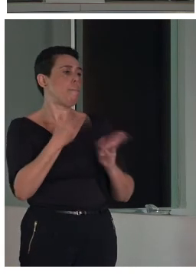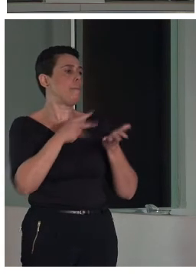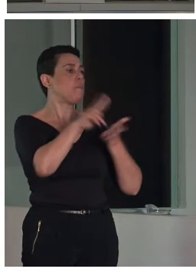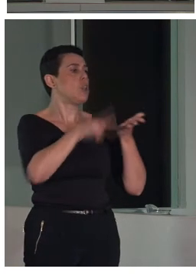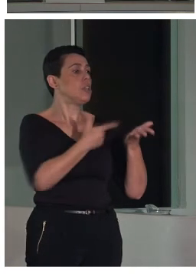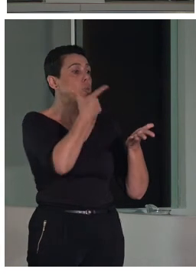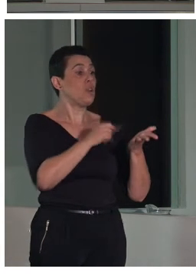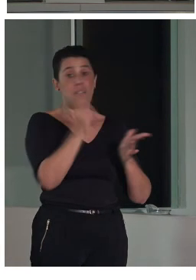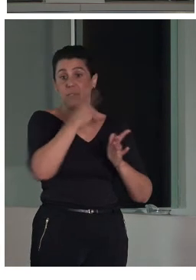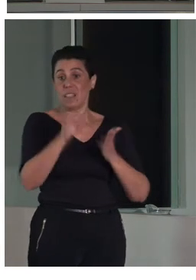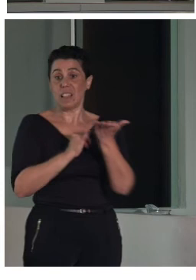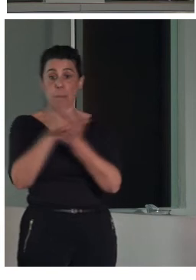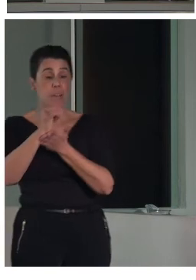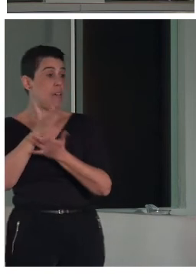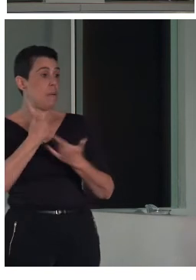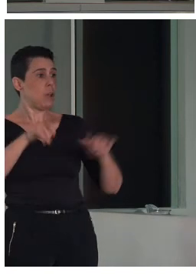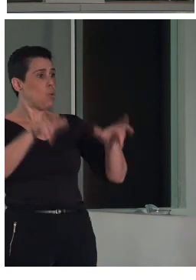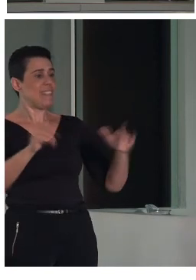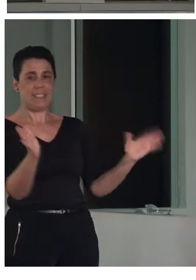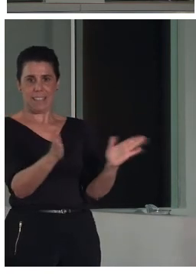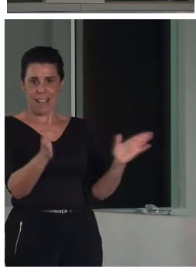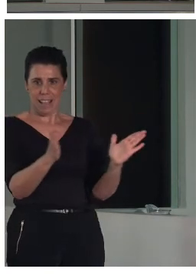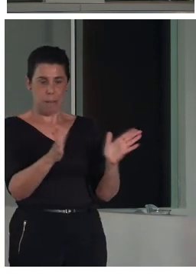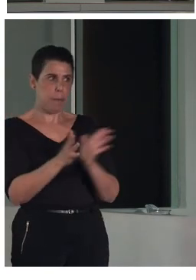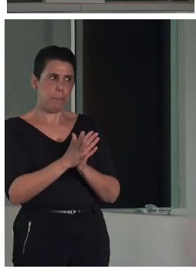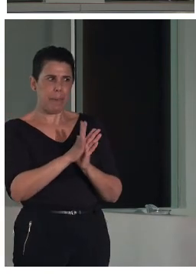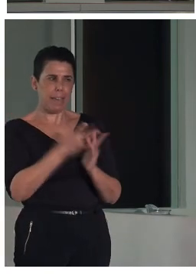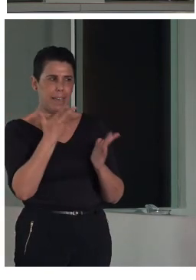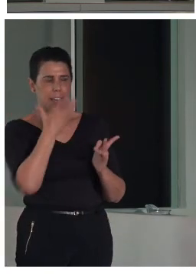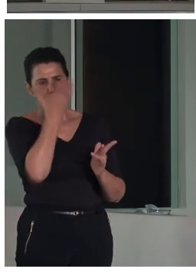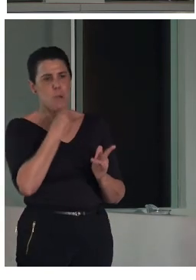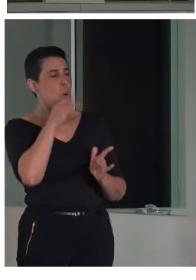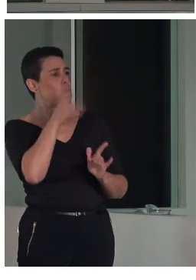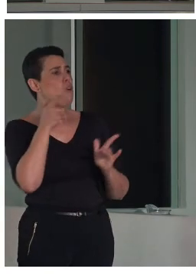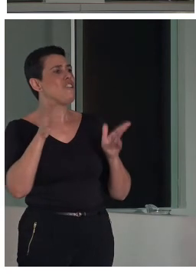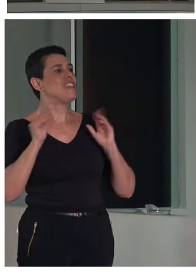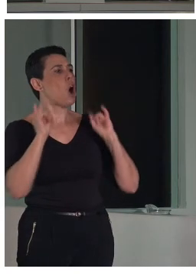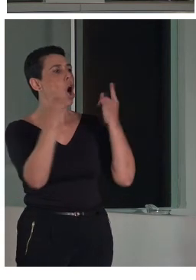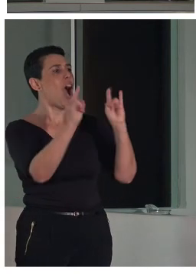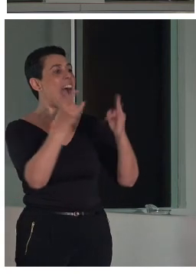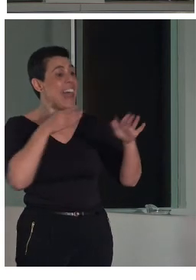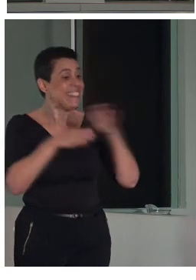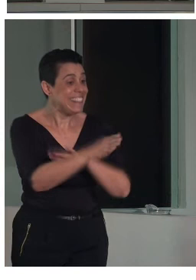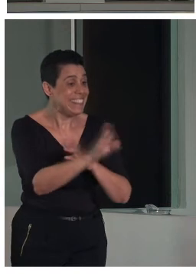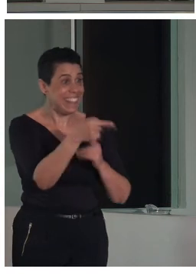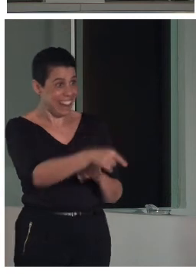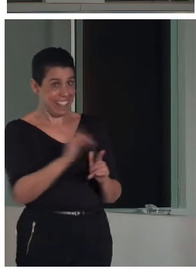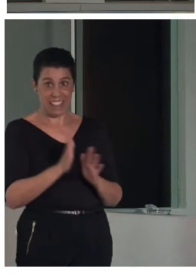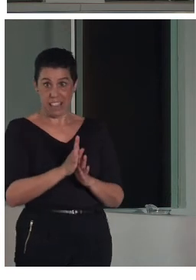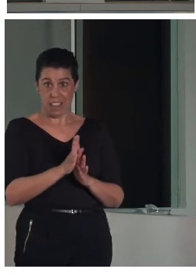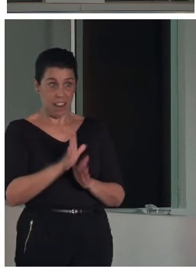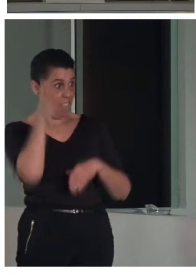plano es un espacio mucho más pequeño era muy significativo el jardín de la entrada por ejemplo y luego el hecho de que hubiese dos